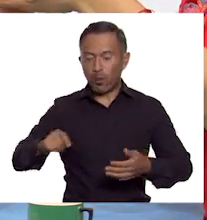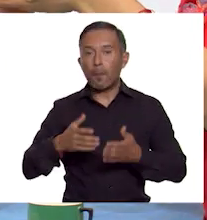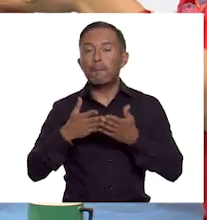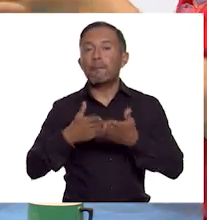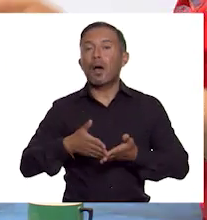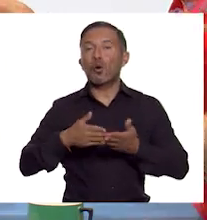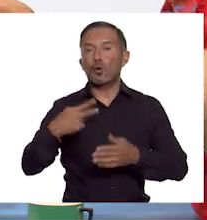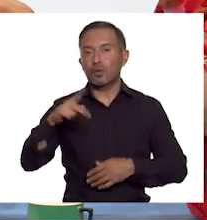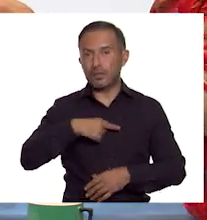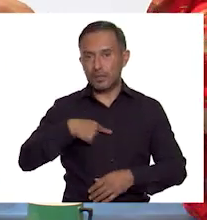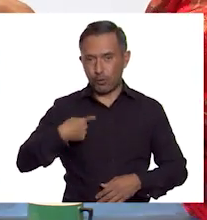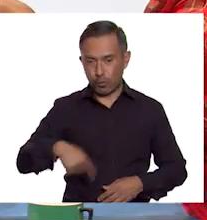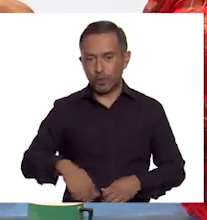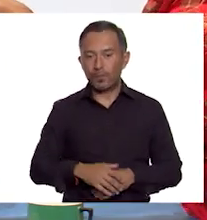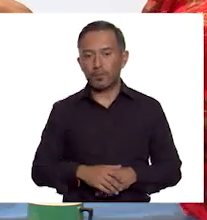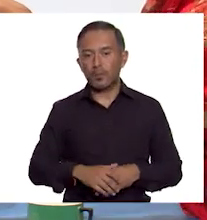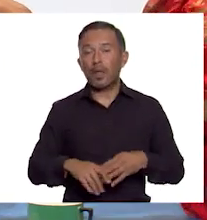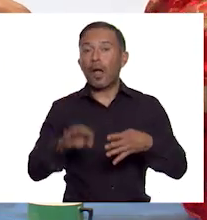el ábaco